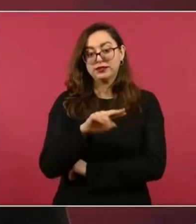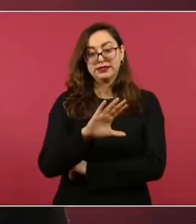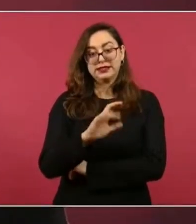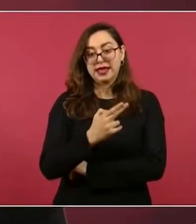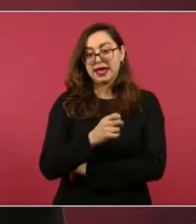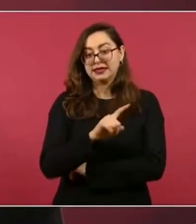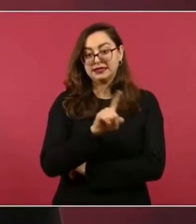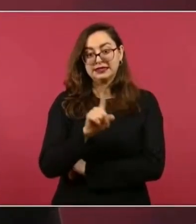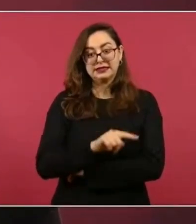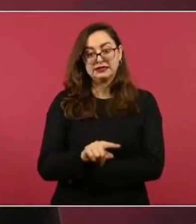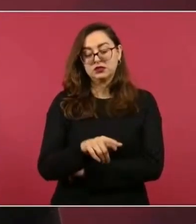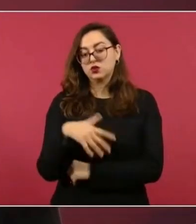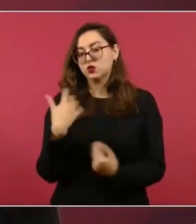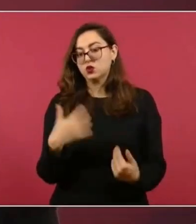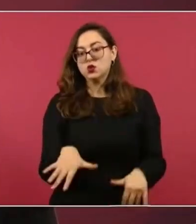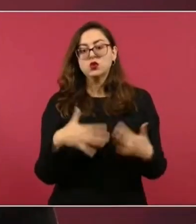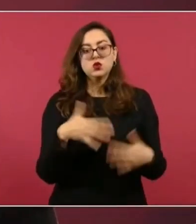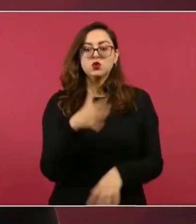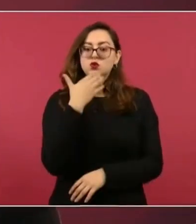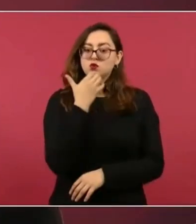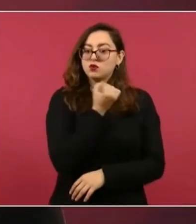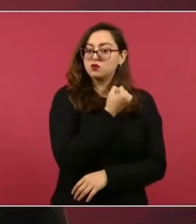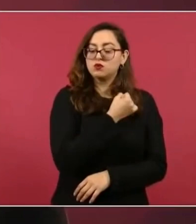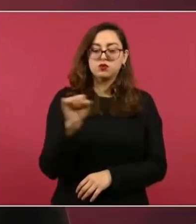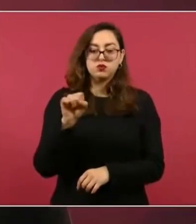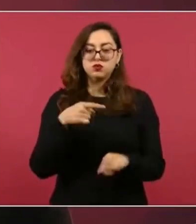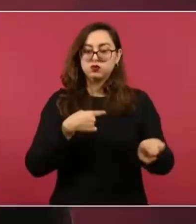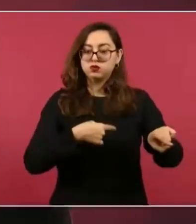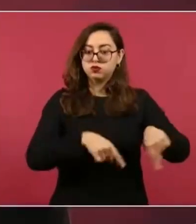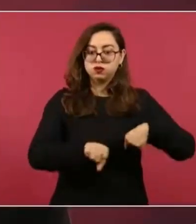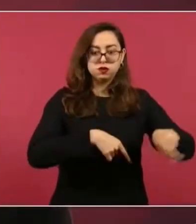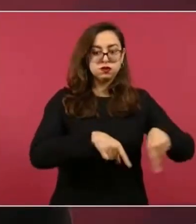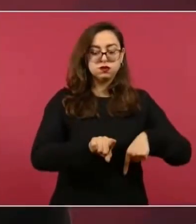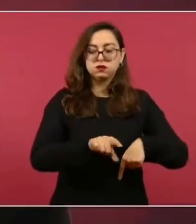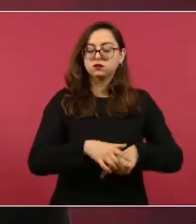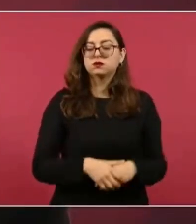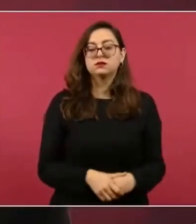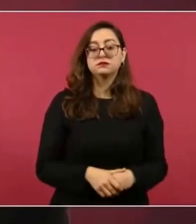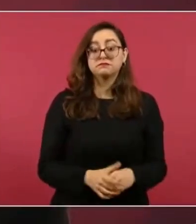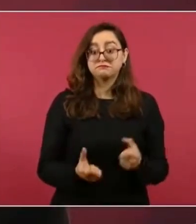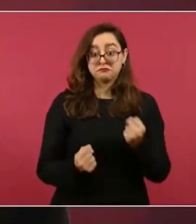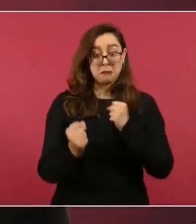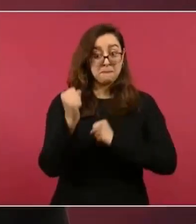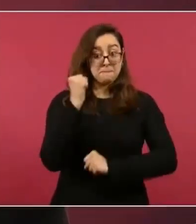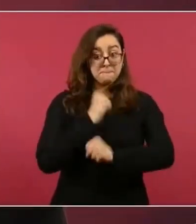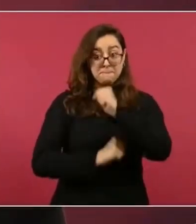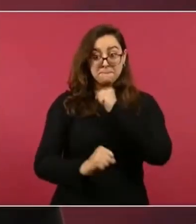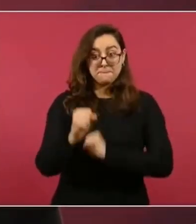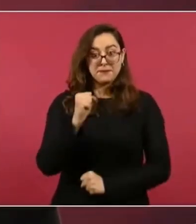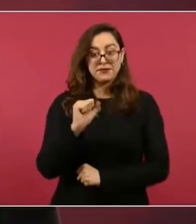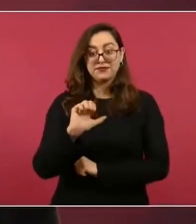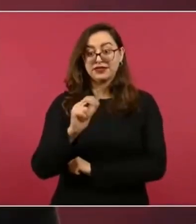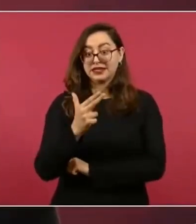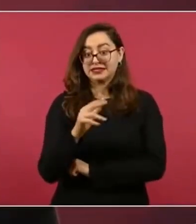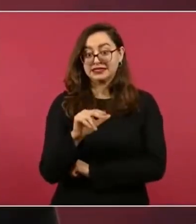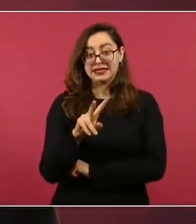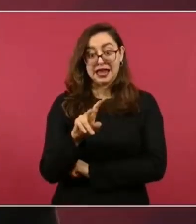y boxeador y Chávez.